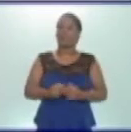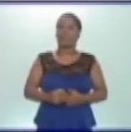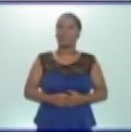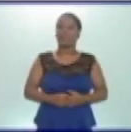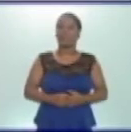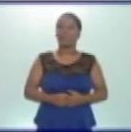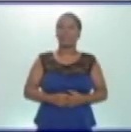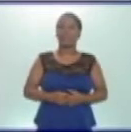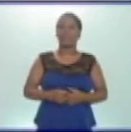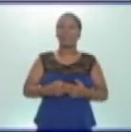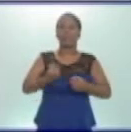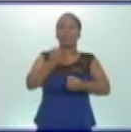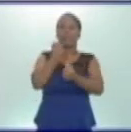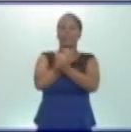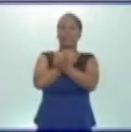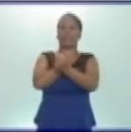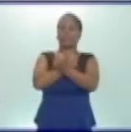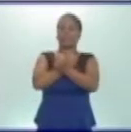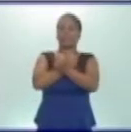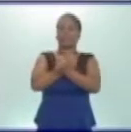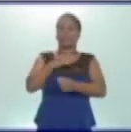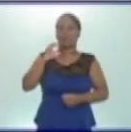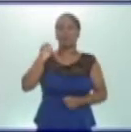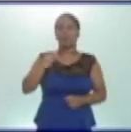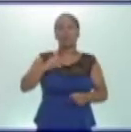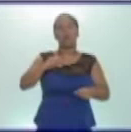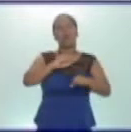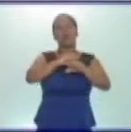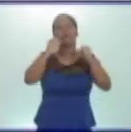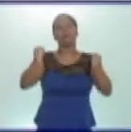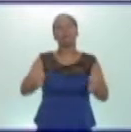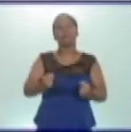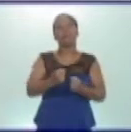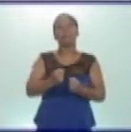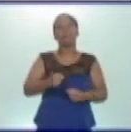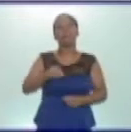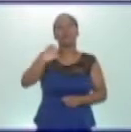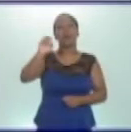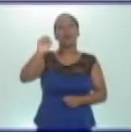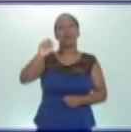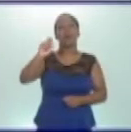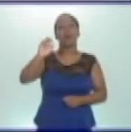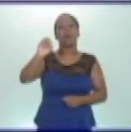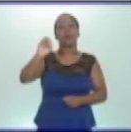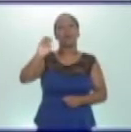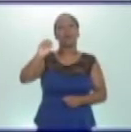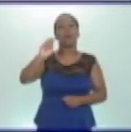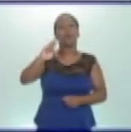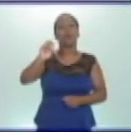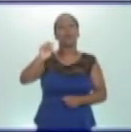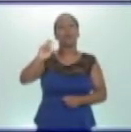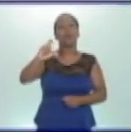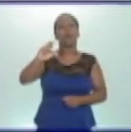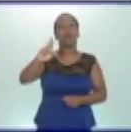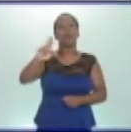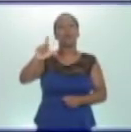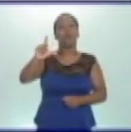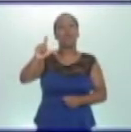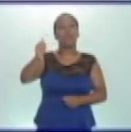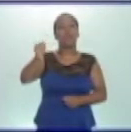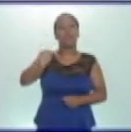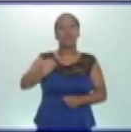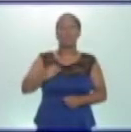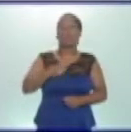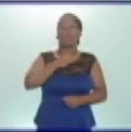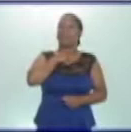osteomuscular o sistema osteomioarticular. Y en el caso del inciso B, estaba